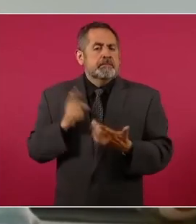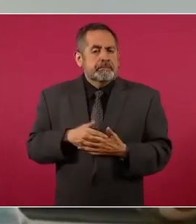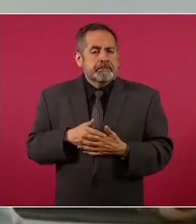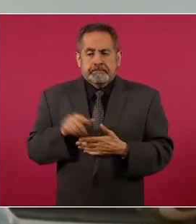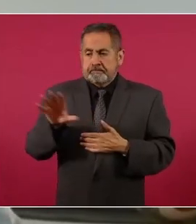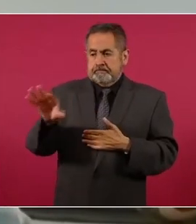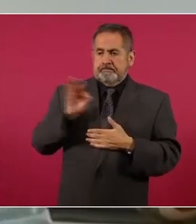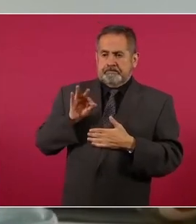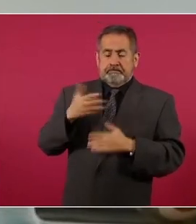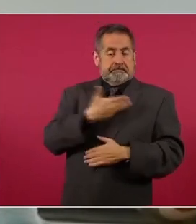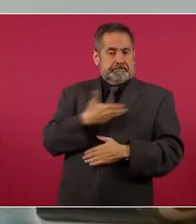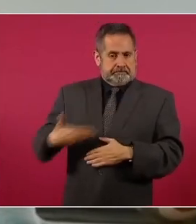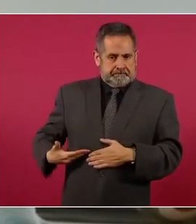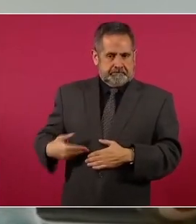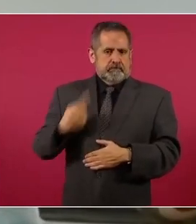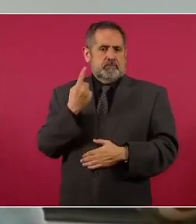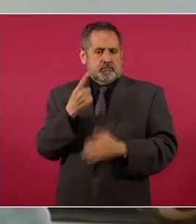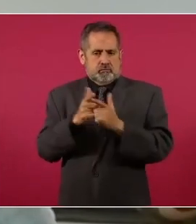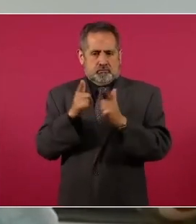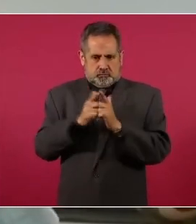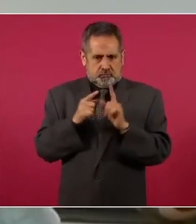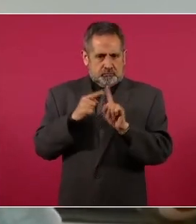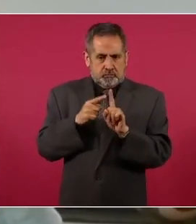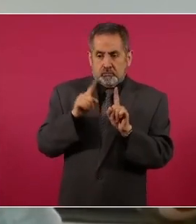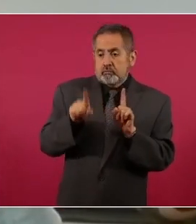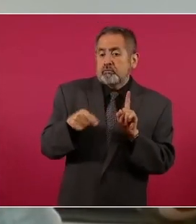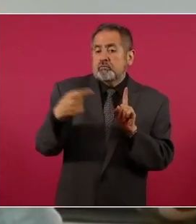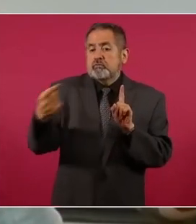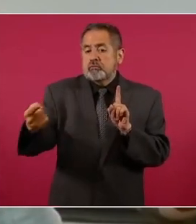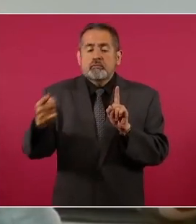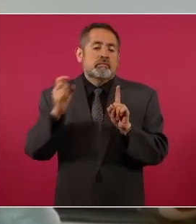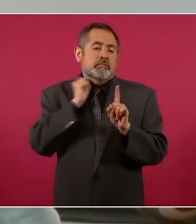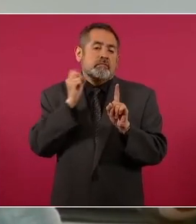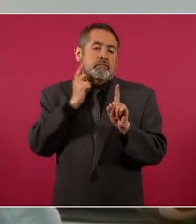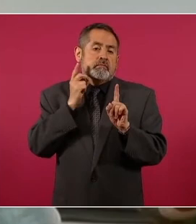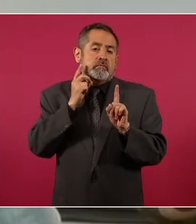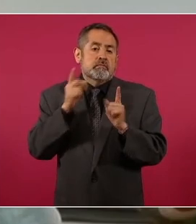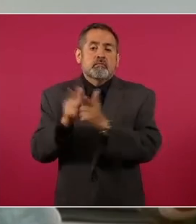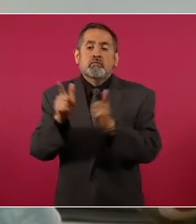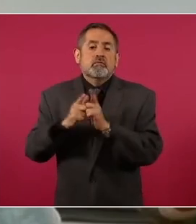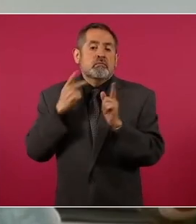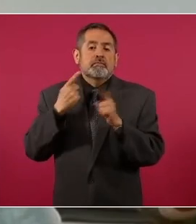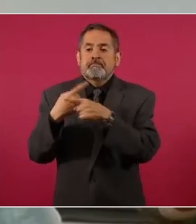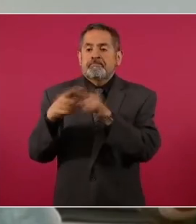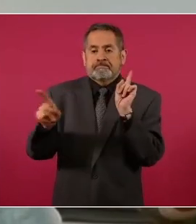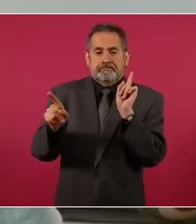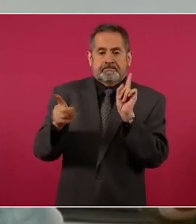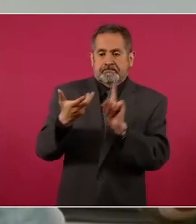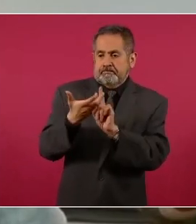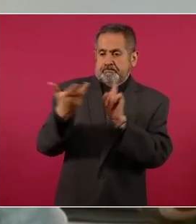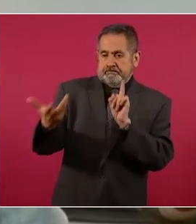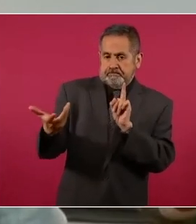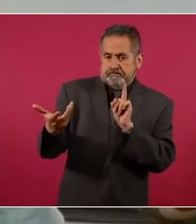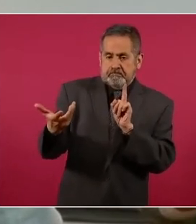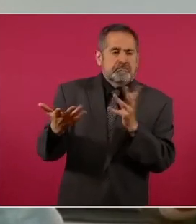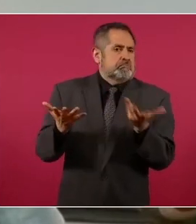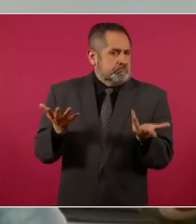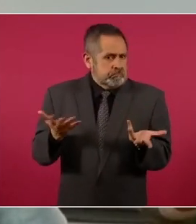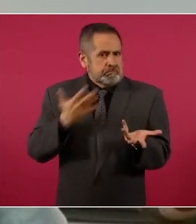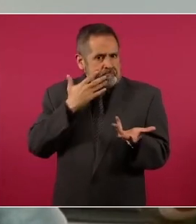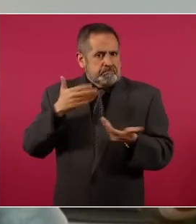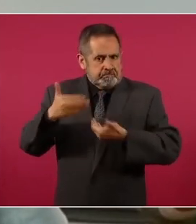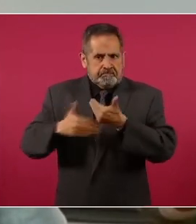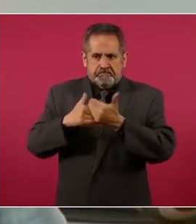elegido presidente de un partido y a los diputados y senadores de otro. Esta votación dividida ha dado continuidad a la